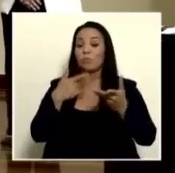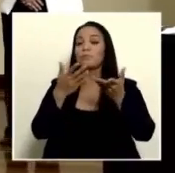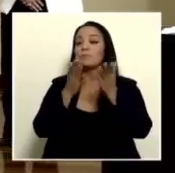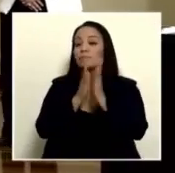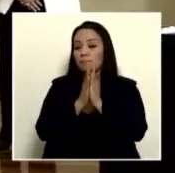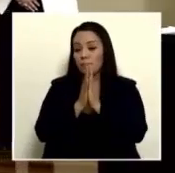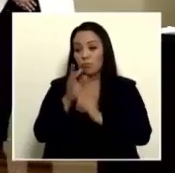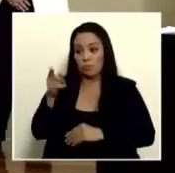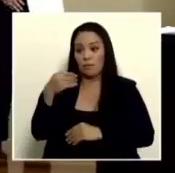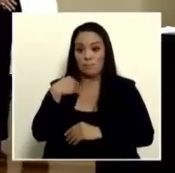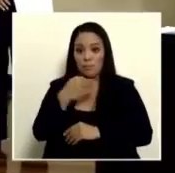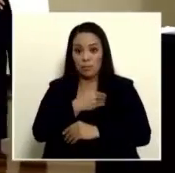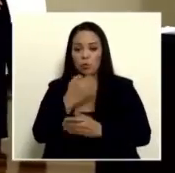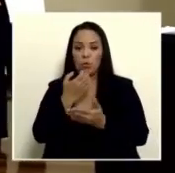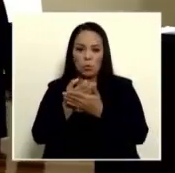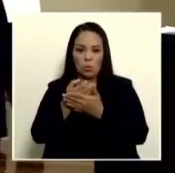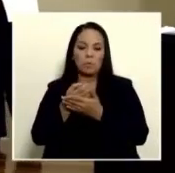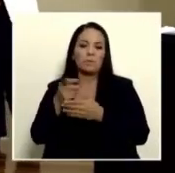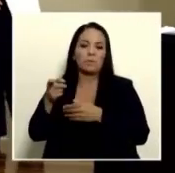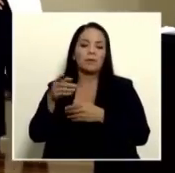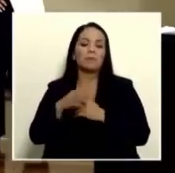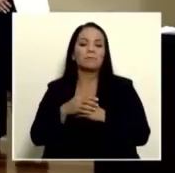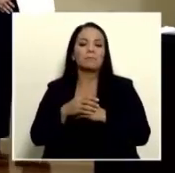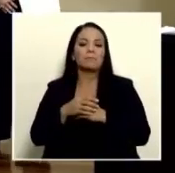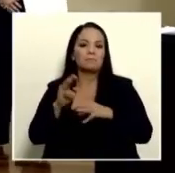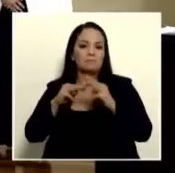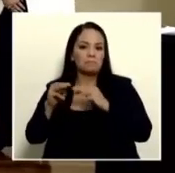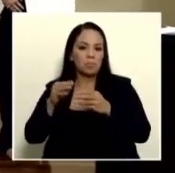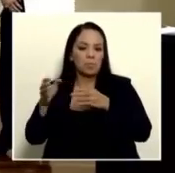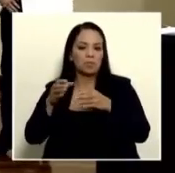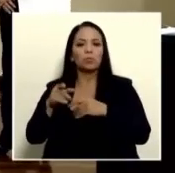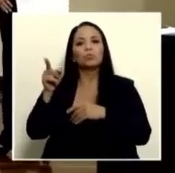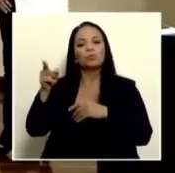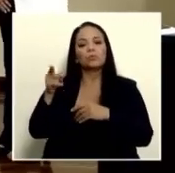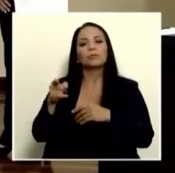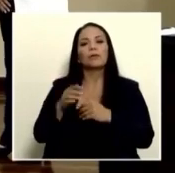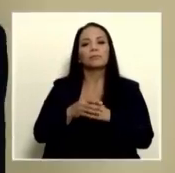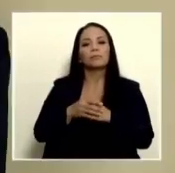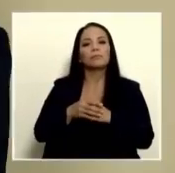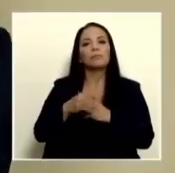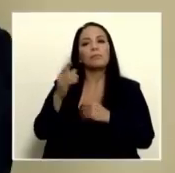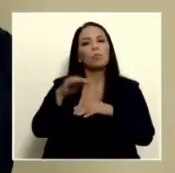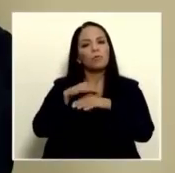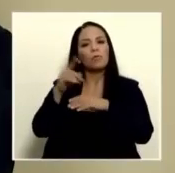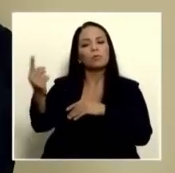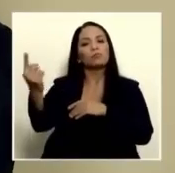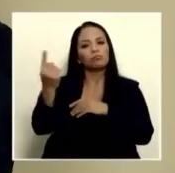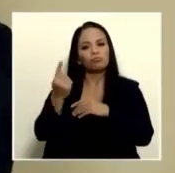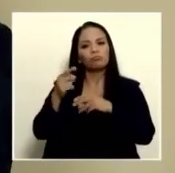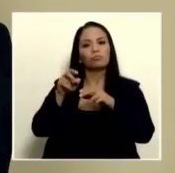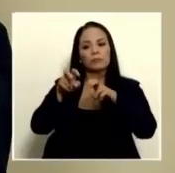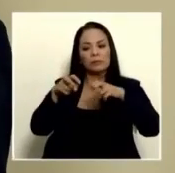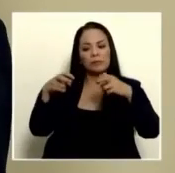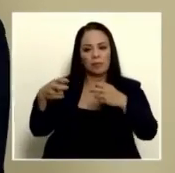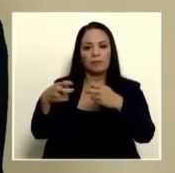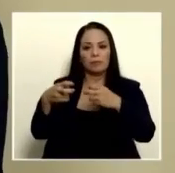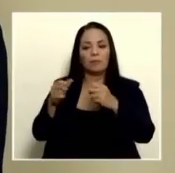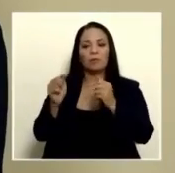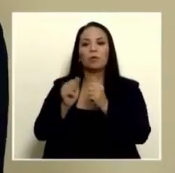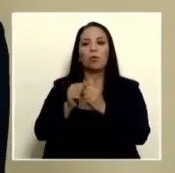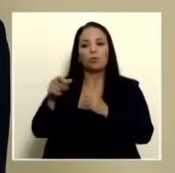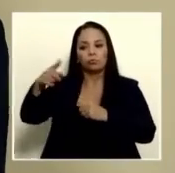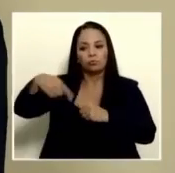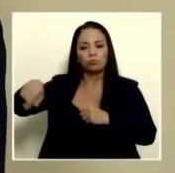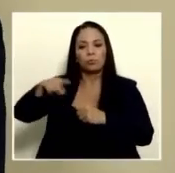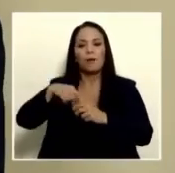ministro a usted y por eso lo mandé a llamar que se siente con estas buenas personas con el ministro con la ministra de salubridad